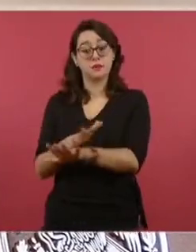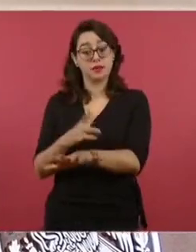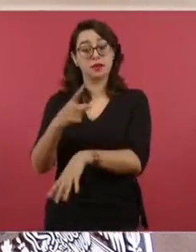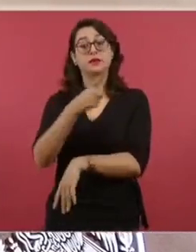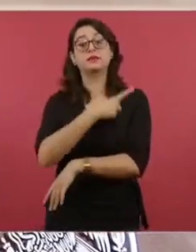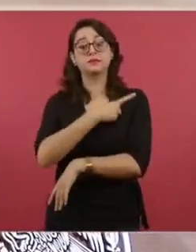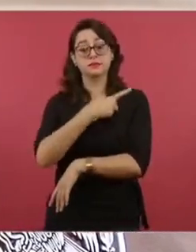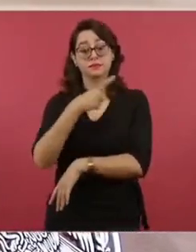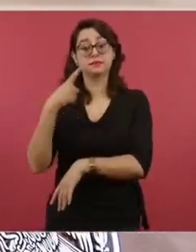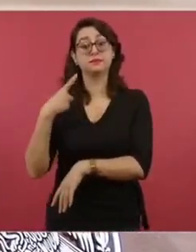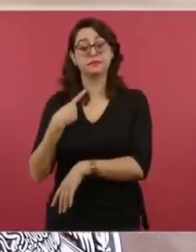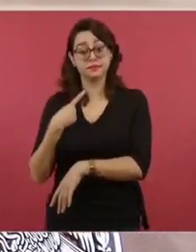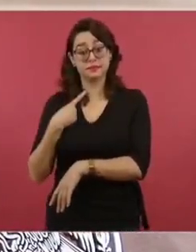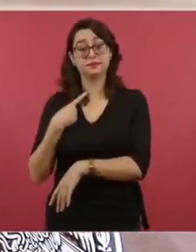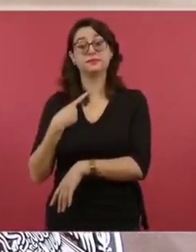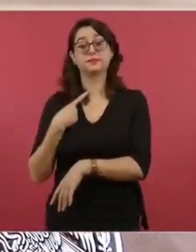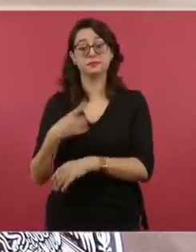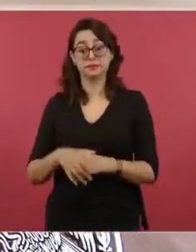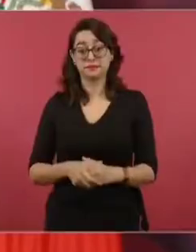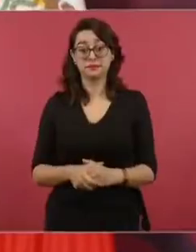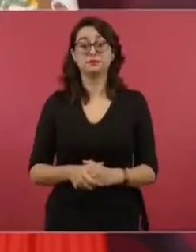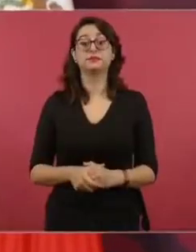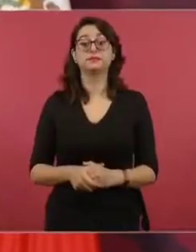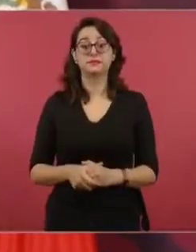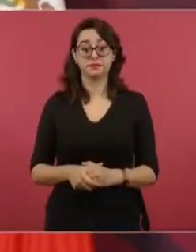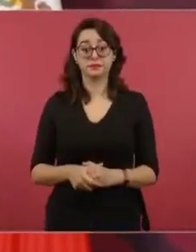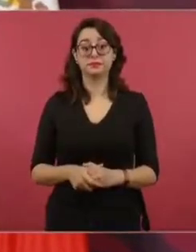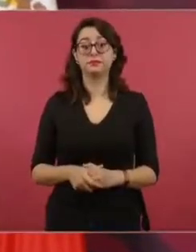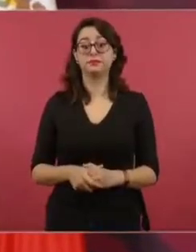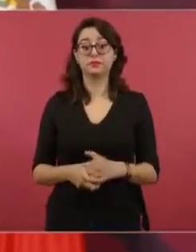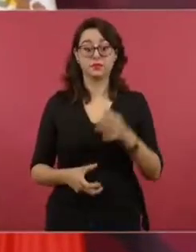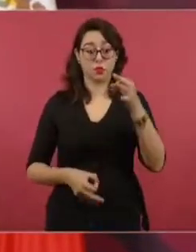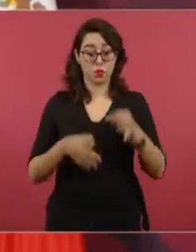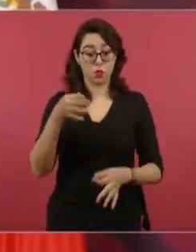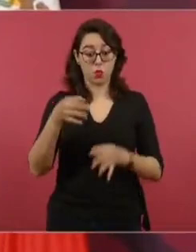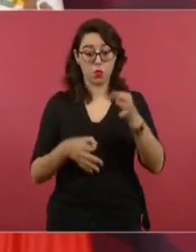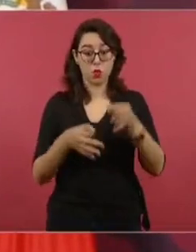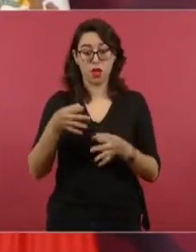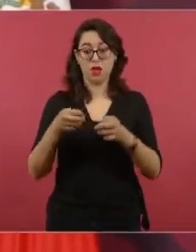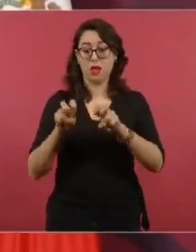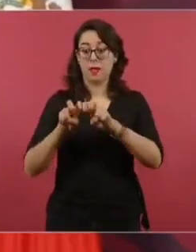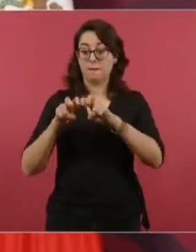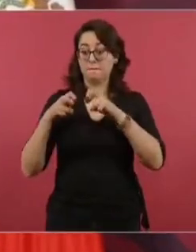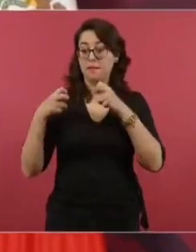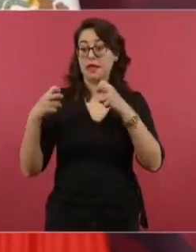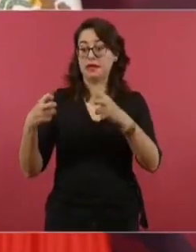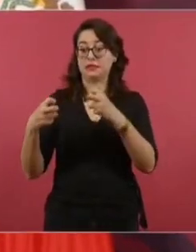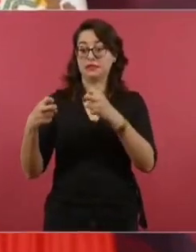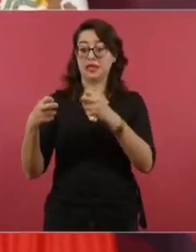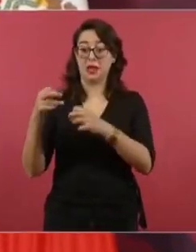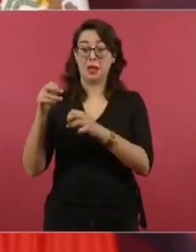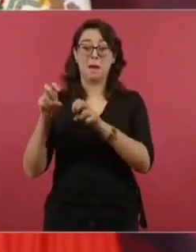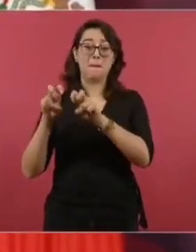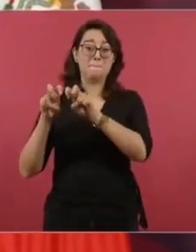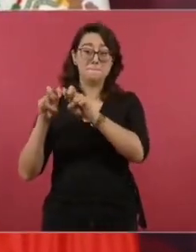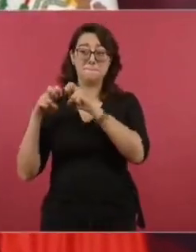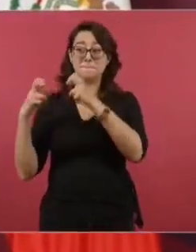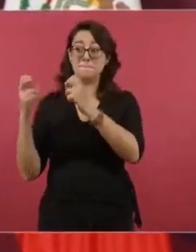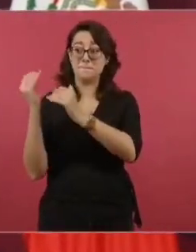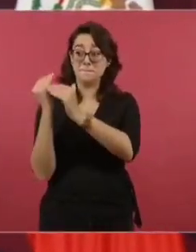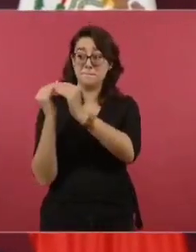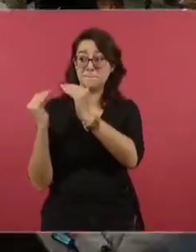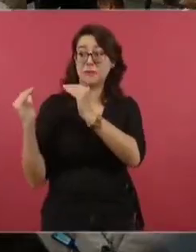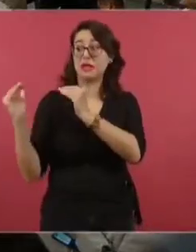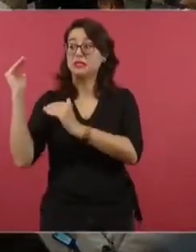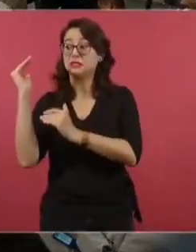que jueces, magistrados y ministros sean electos por el pueblo, no